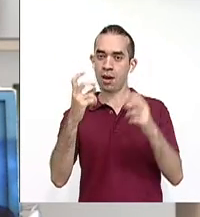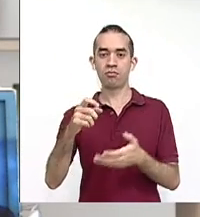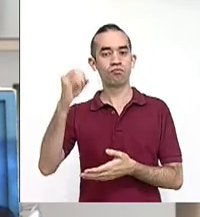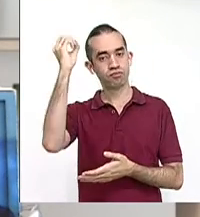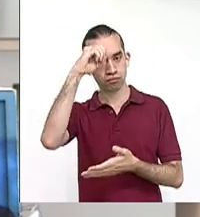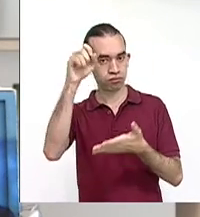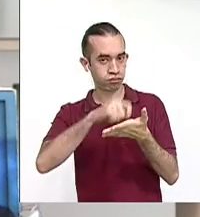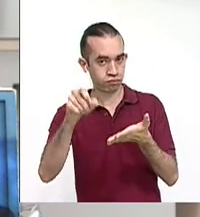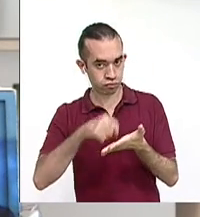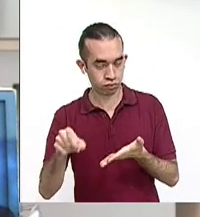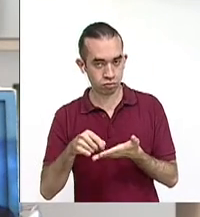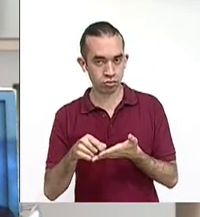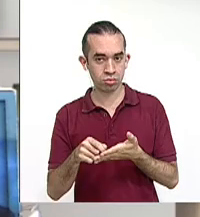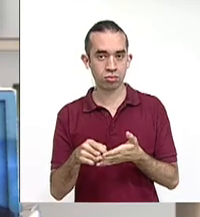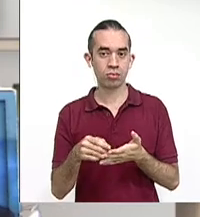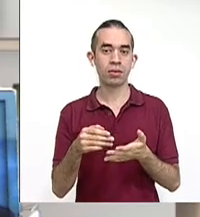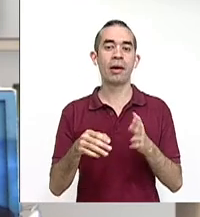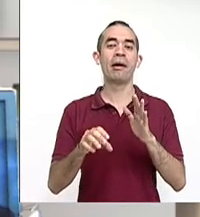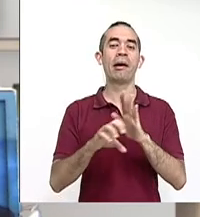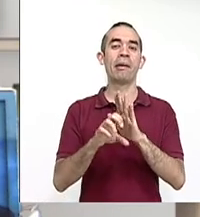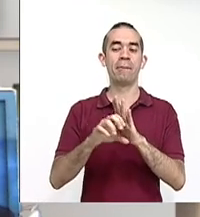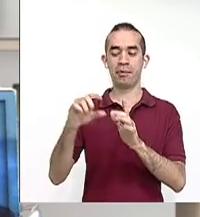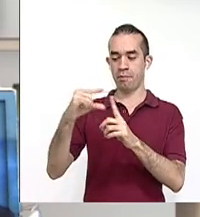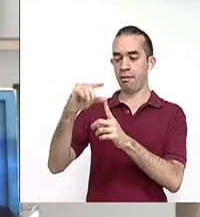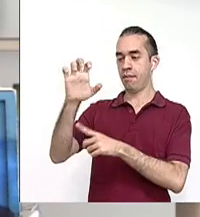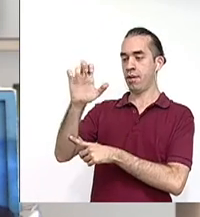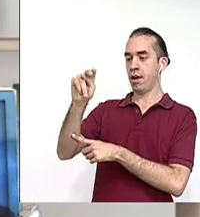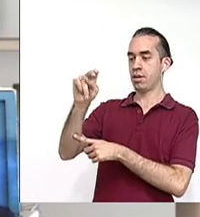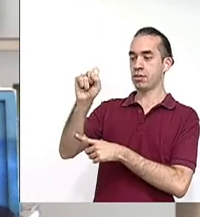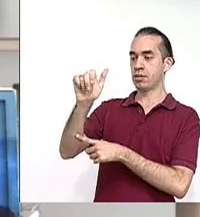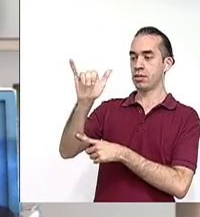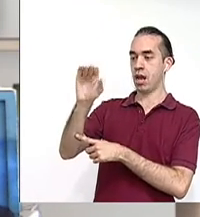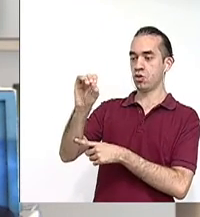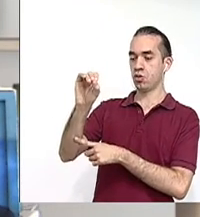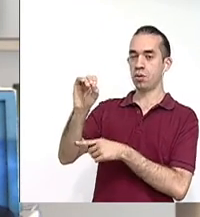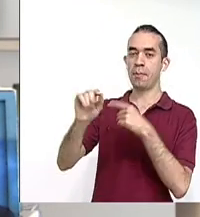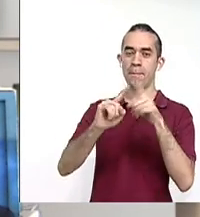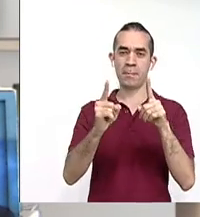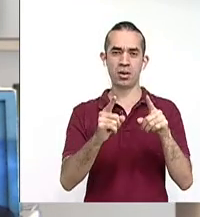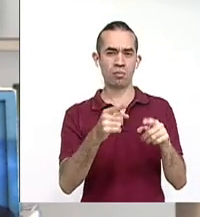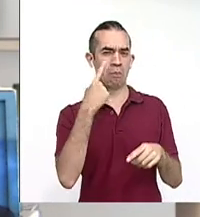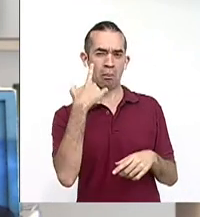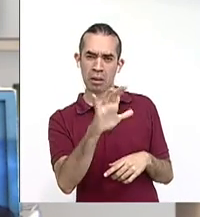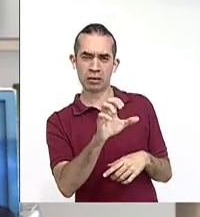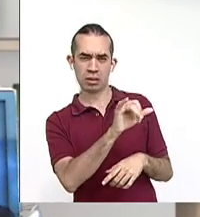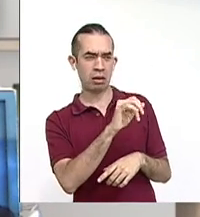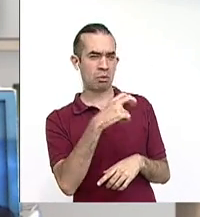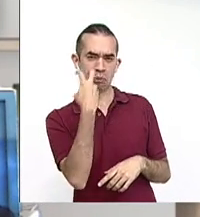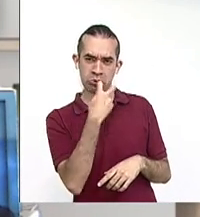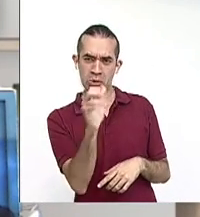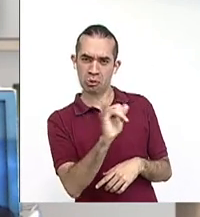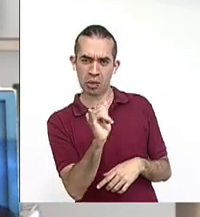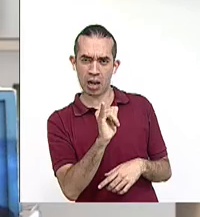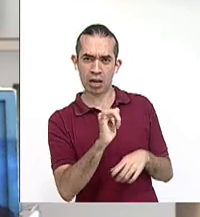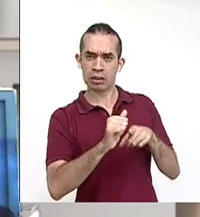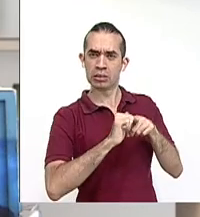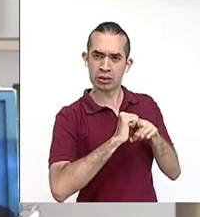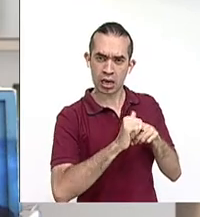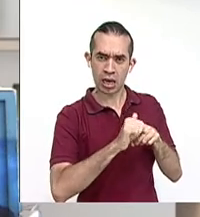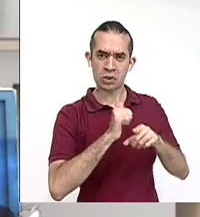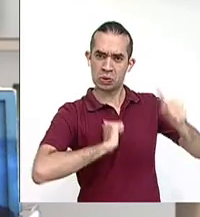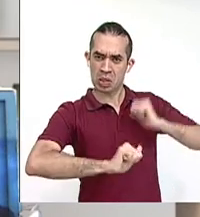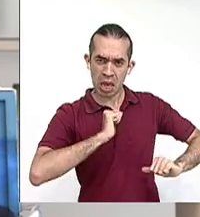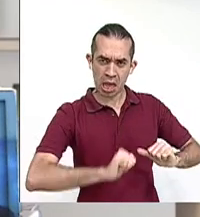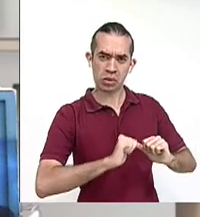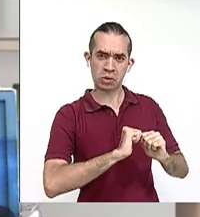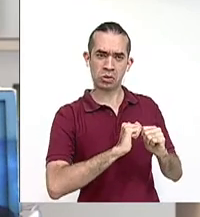ejecutar un instrumento y dicen, vamos a ensayar. No ejecutan. O cuando se preparan para una obra teatral, ¿verdad? Vamos a ensayar la puesta en